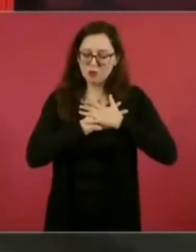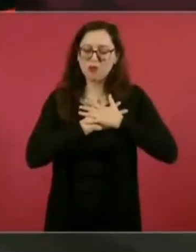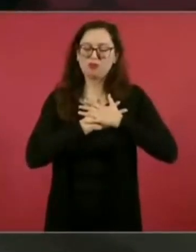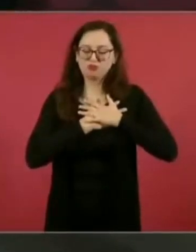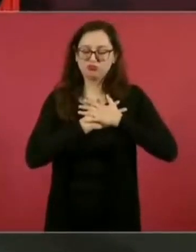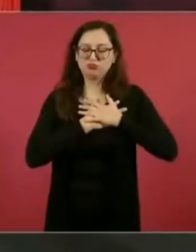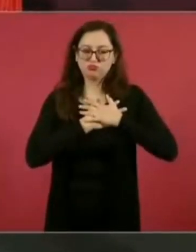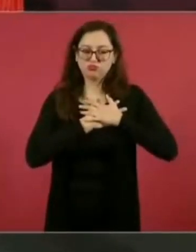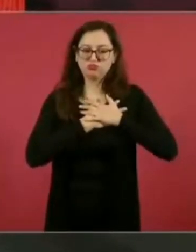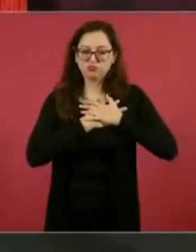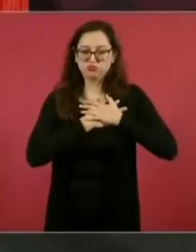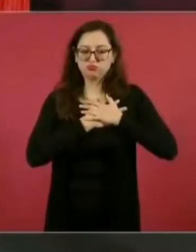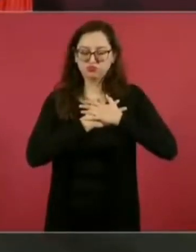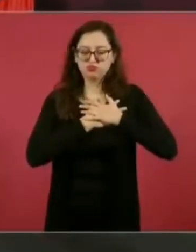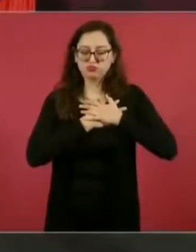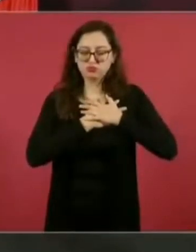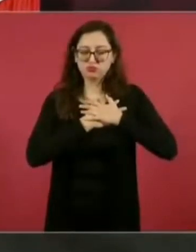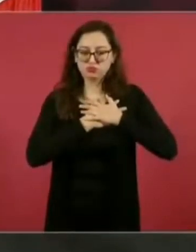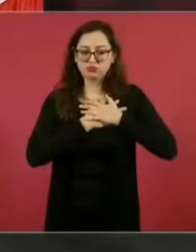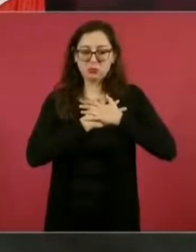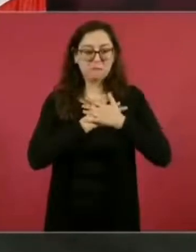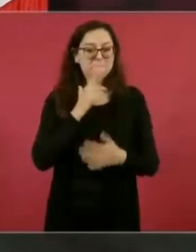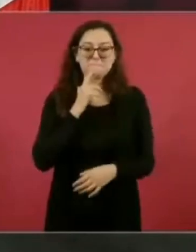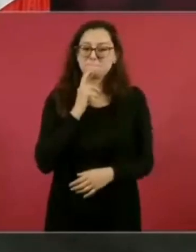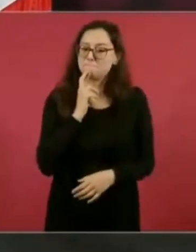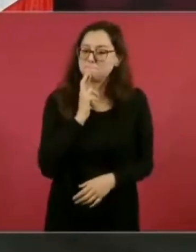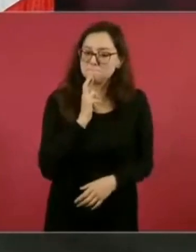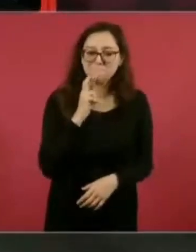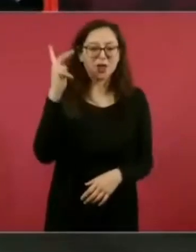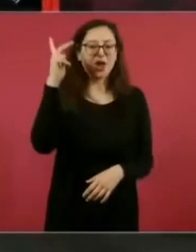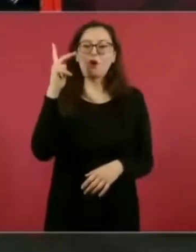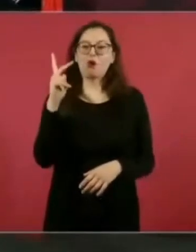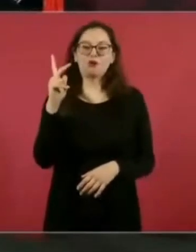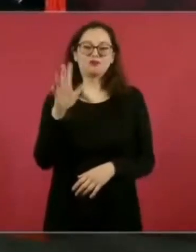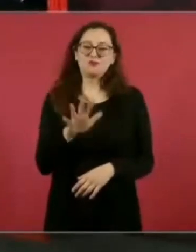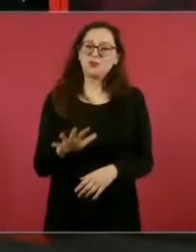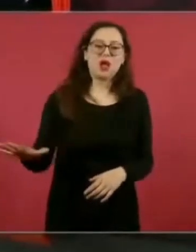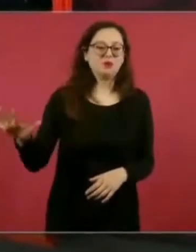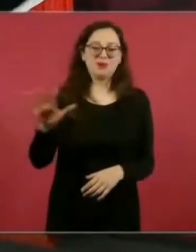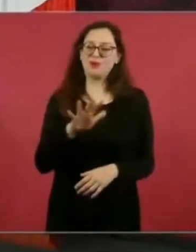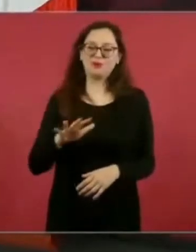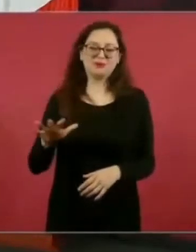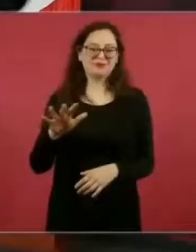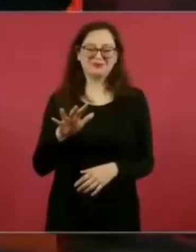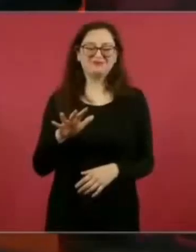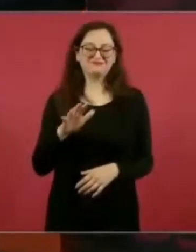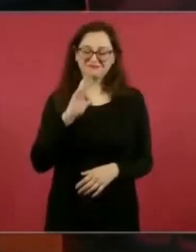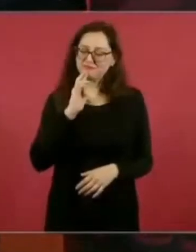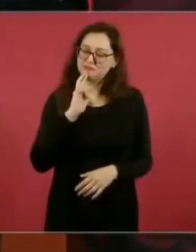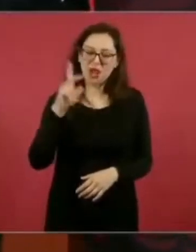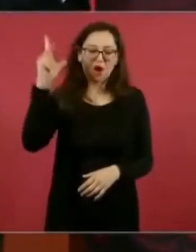que es el mejor pueblo del mundo, nuestro pueblo,